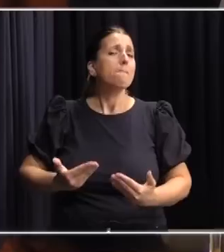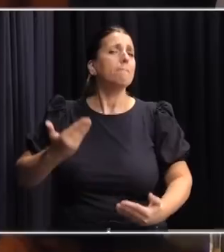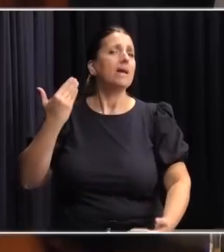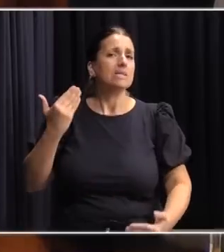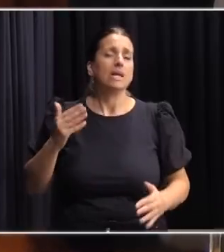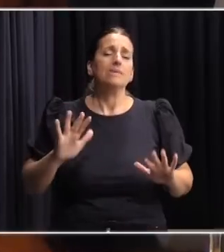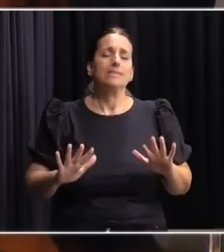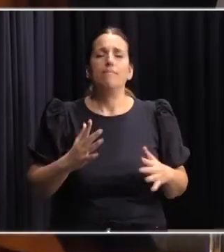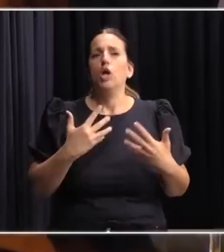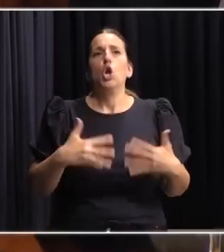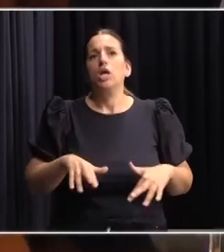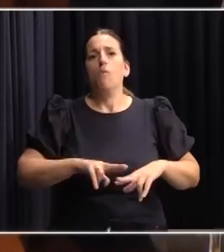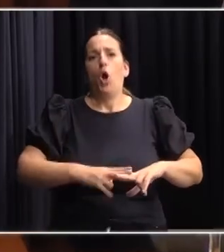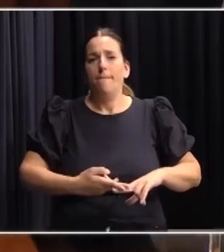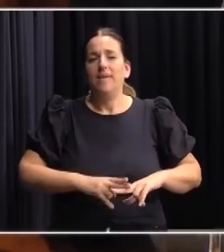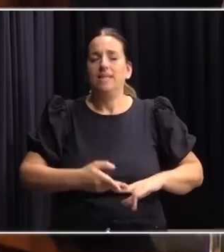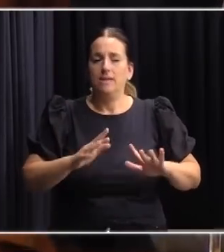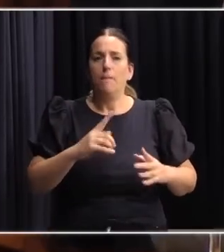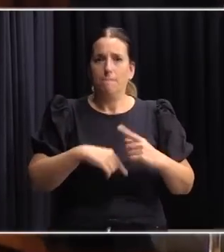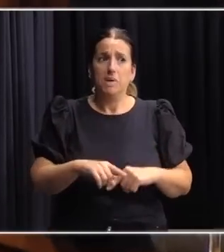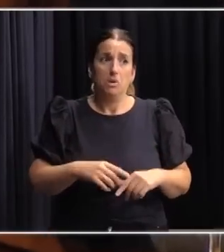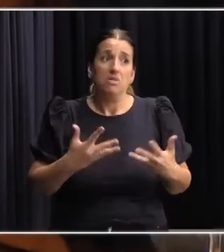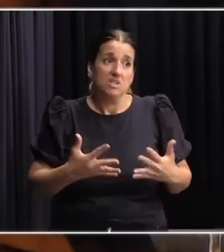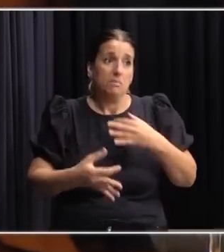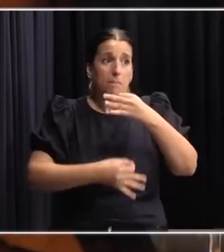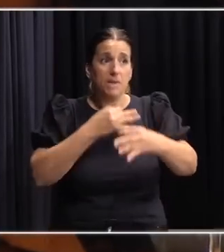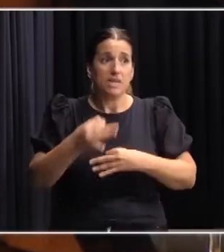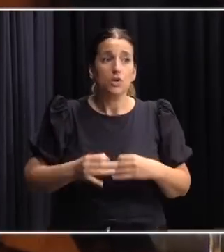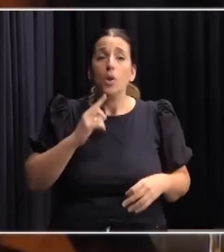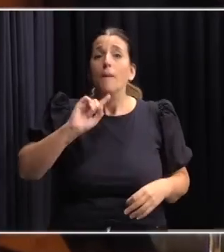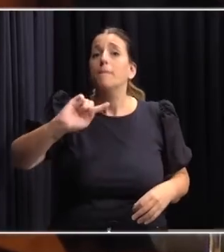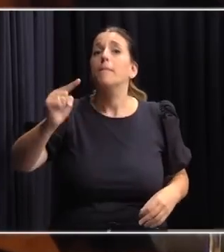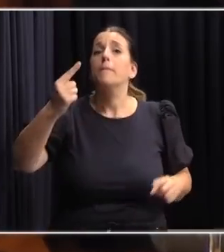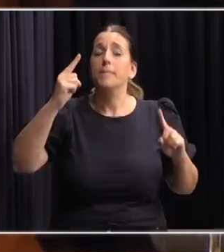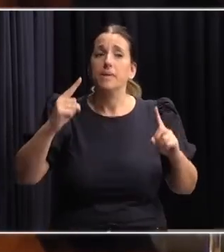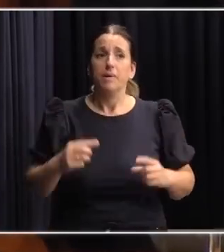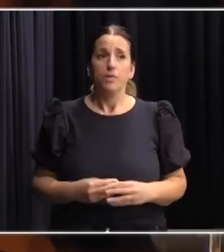aunque sería llover sobremojado, pero entiendo que requiera una explicación, la primera es